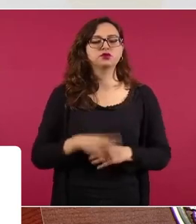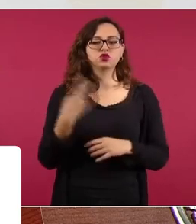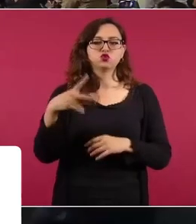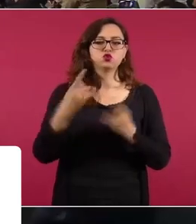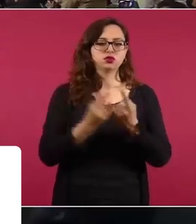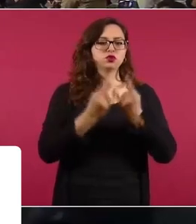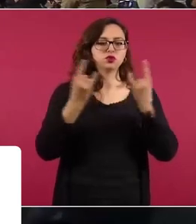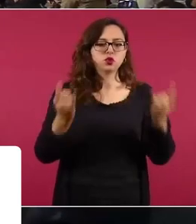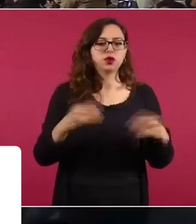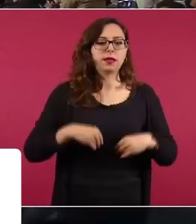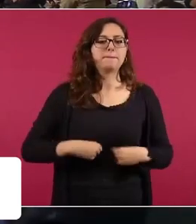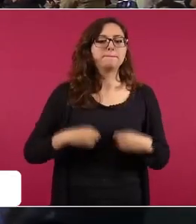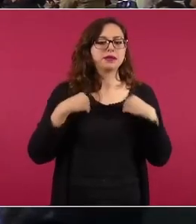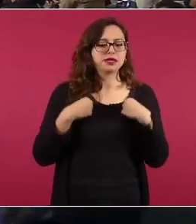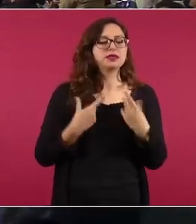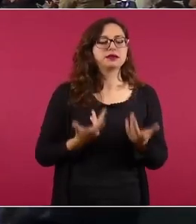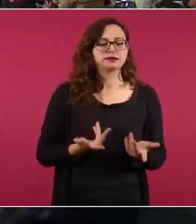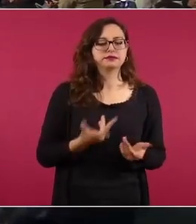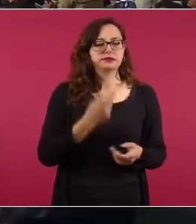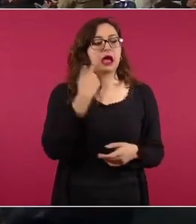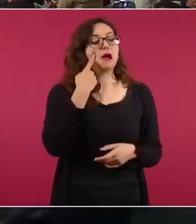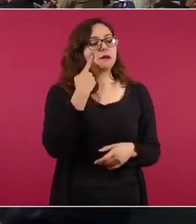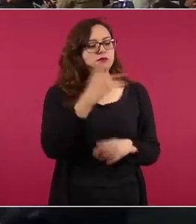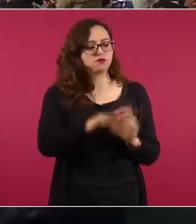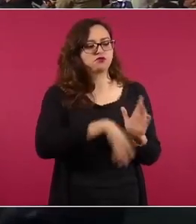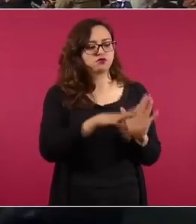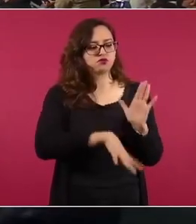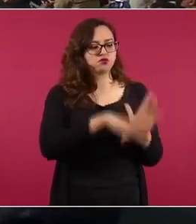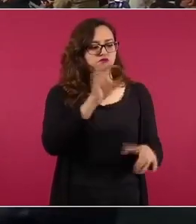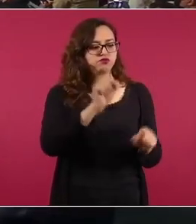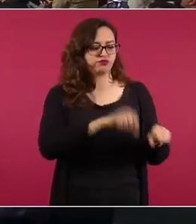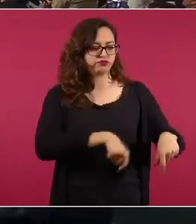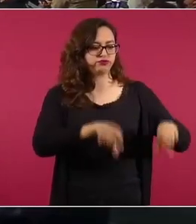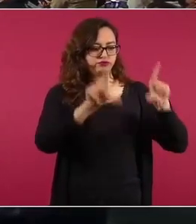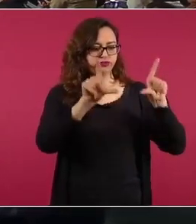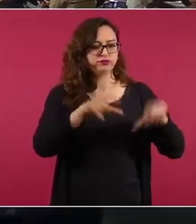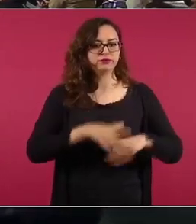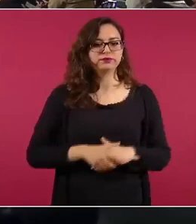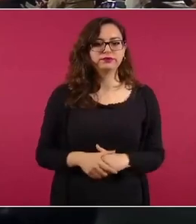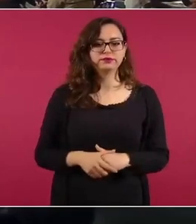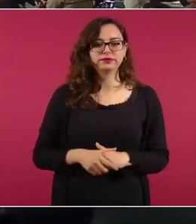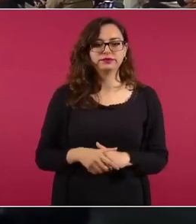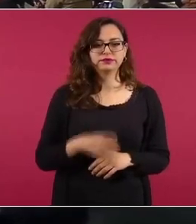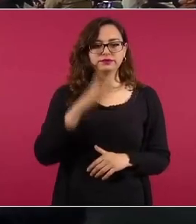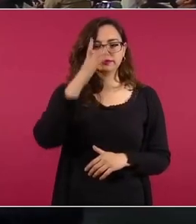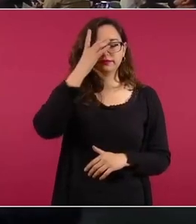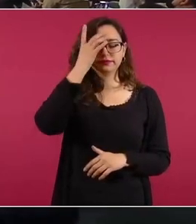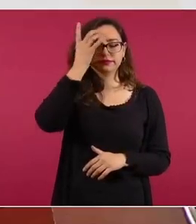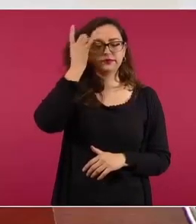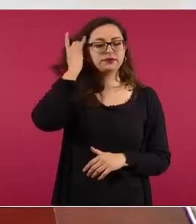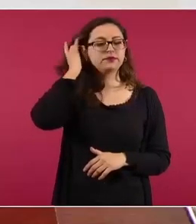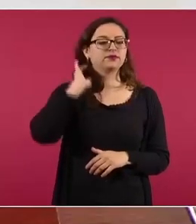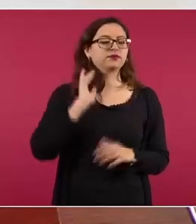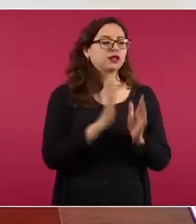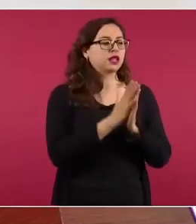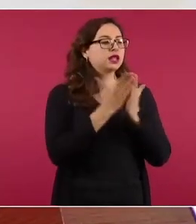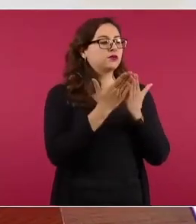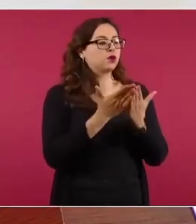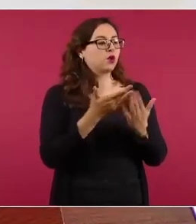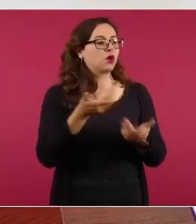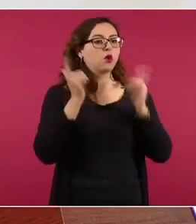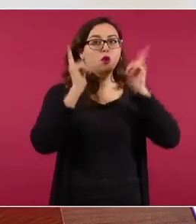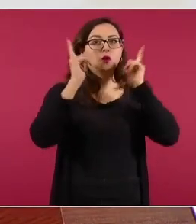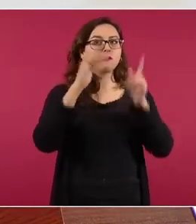bueno a ver si consigues esa el libro es no decir adiós a la esperanza